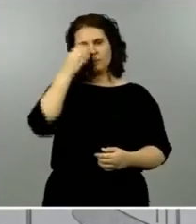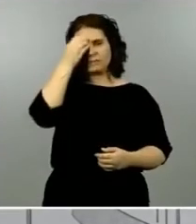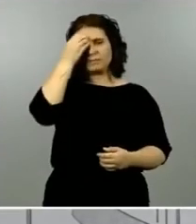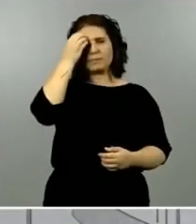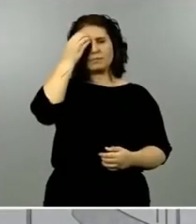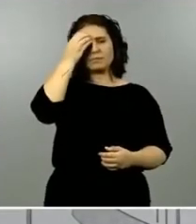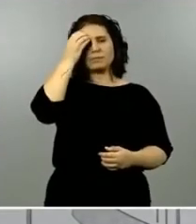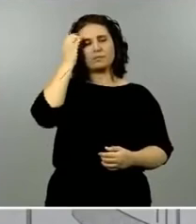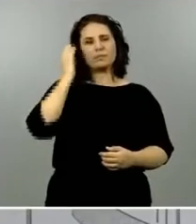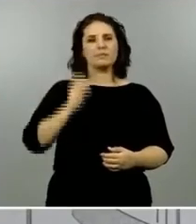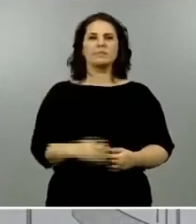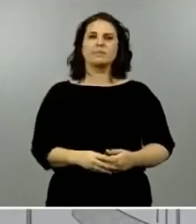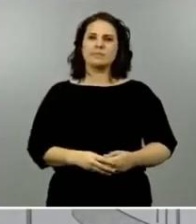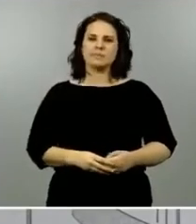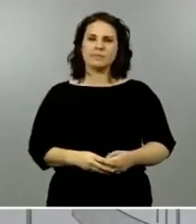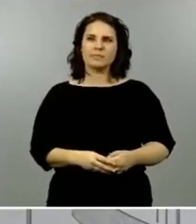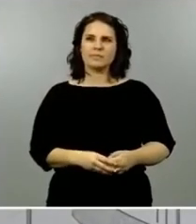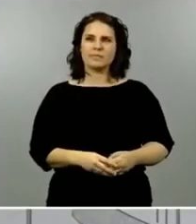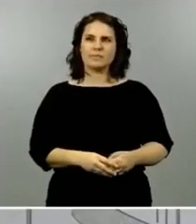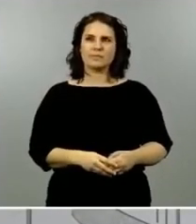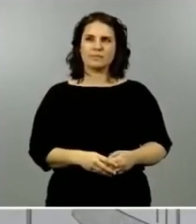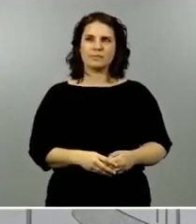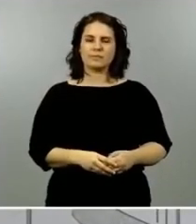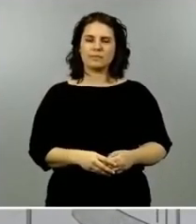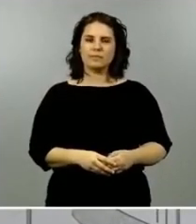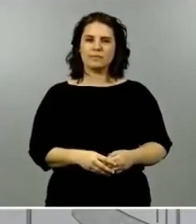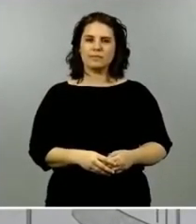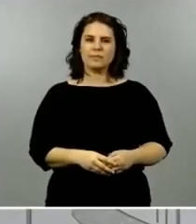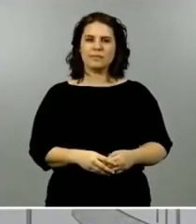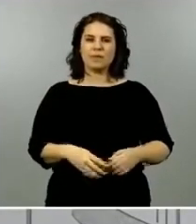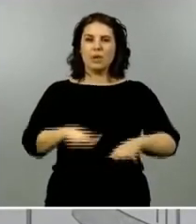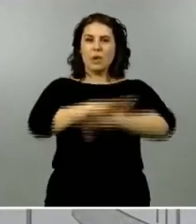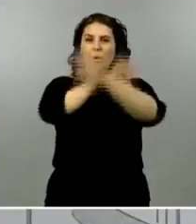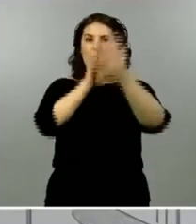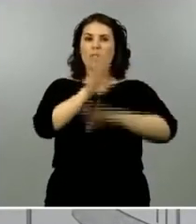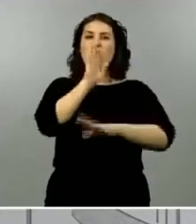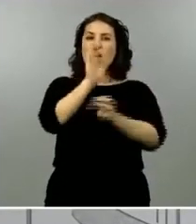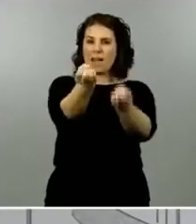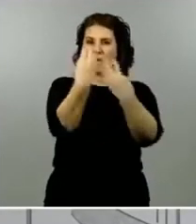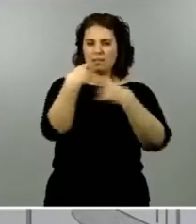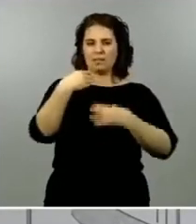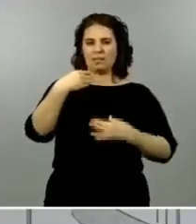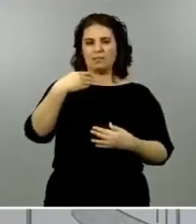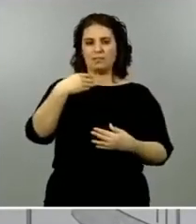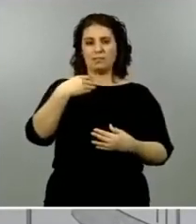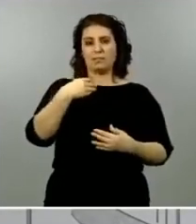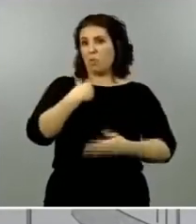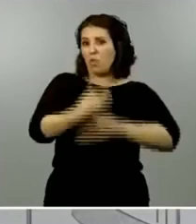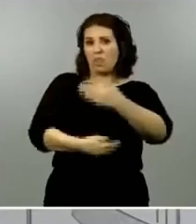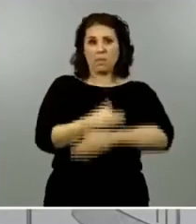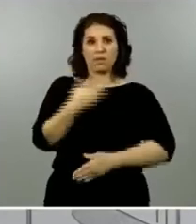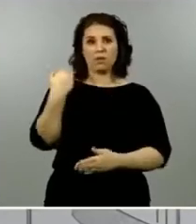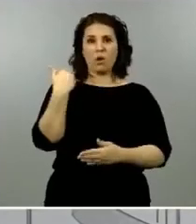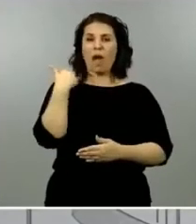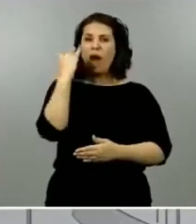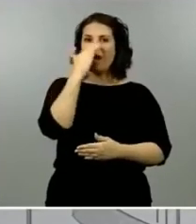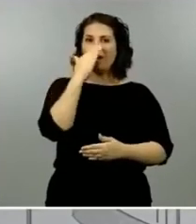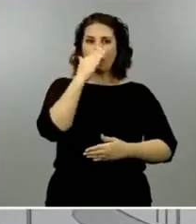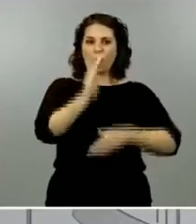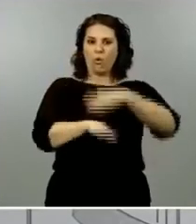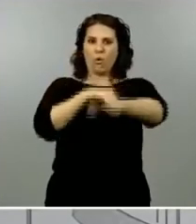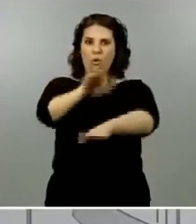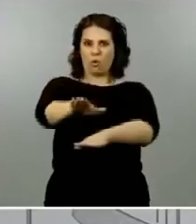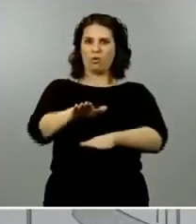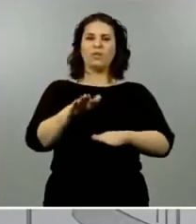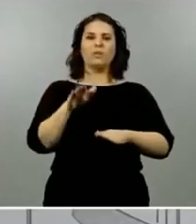en relación con lo que usted comenta insisto creo que el procedimiento está tasado el procedimiento es de cogobernanza con las comunidades